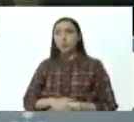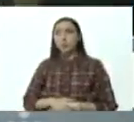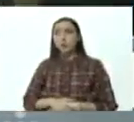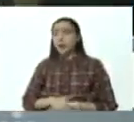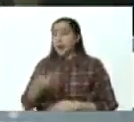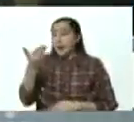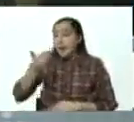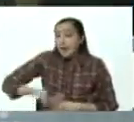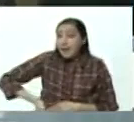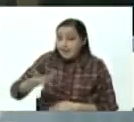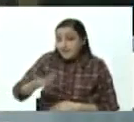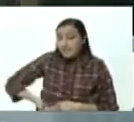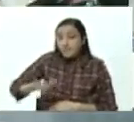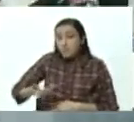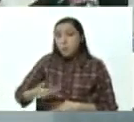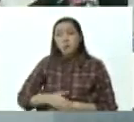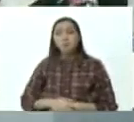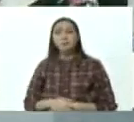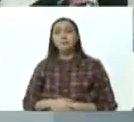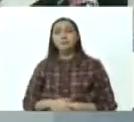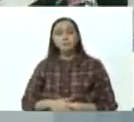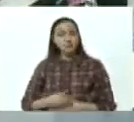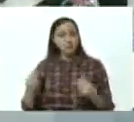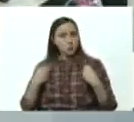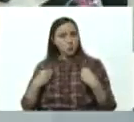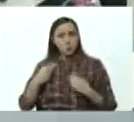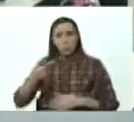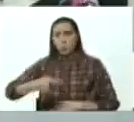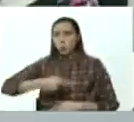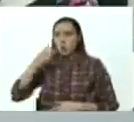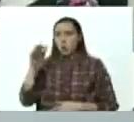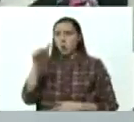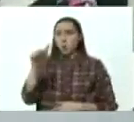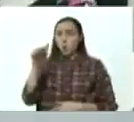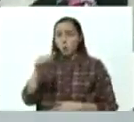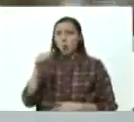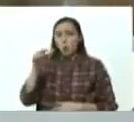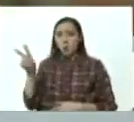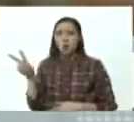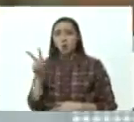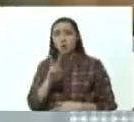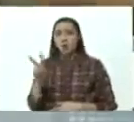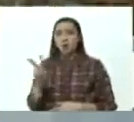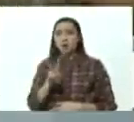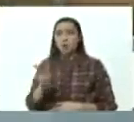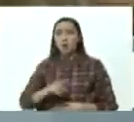importancia para la vida política y para el futuro del pueblo de Venezuela,